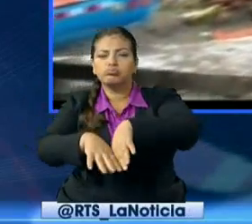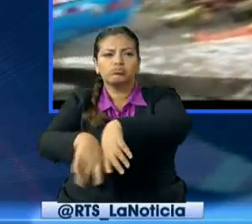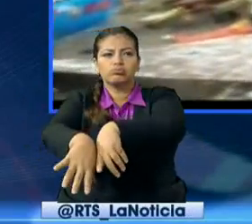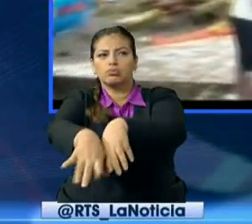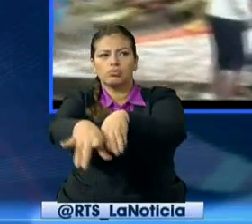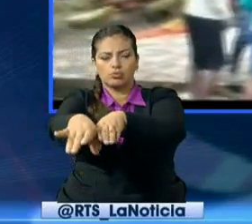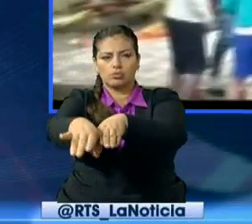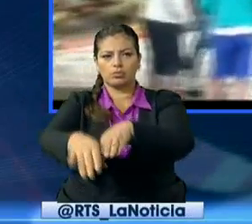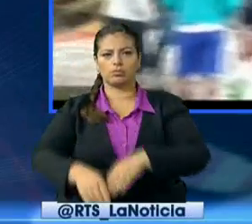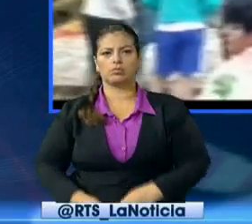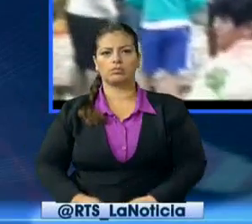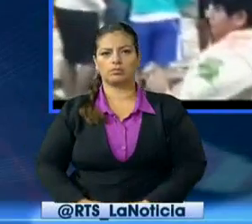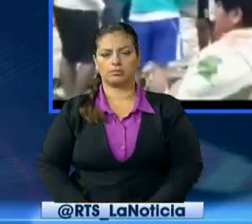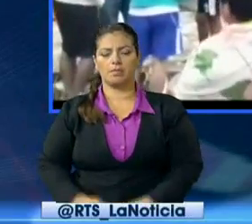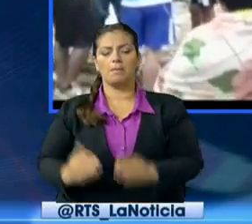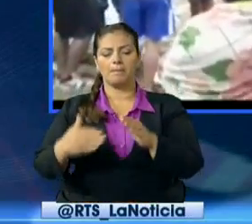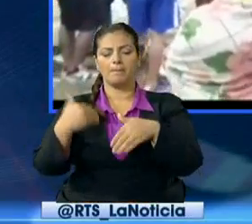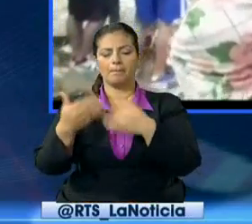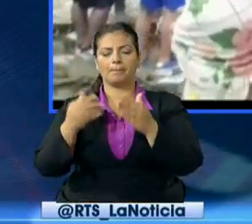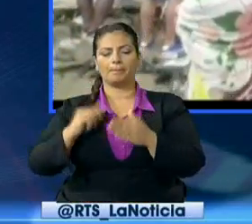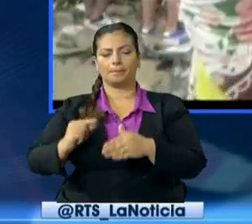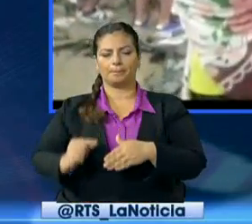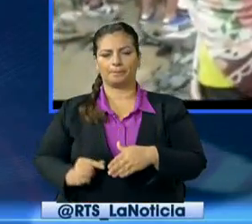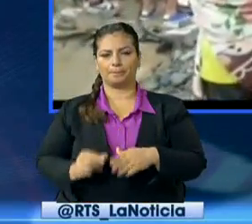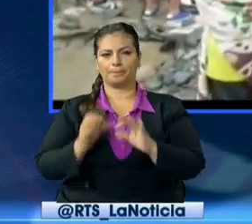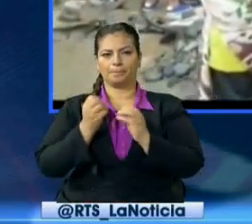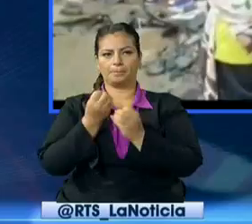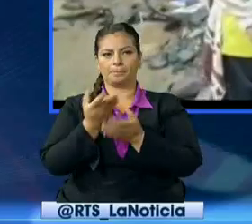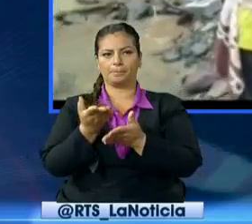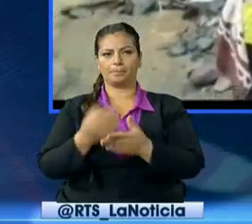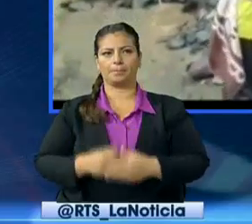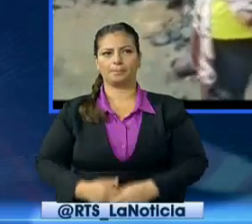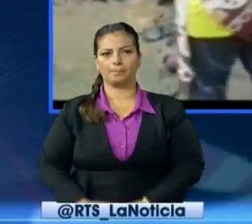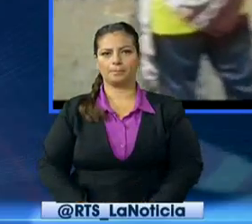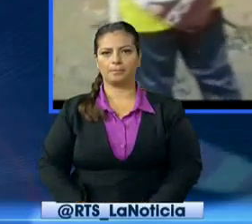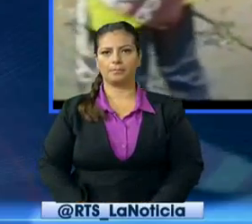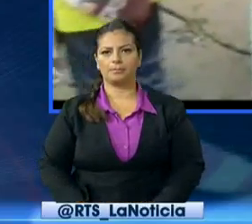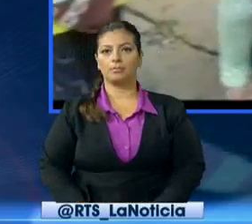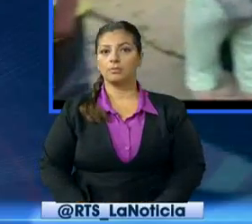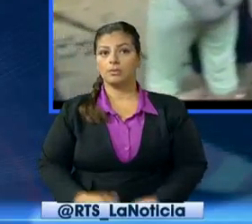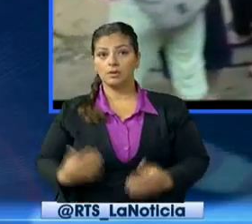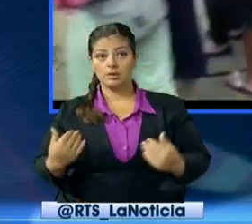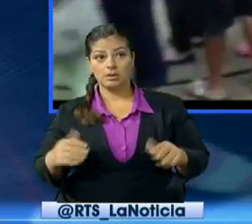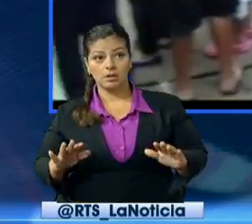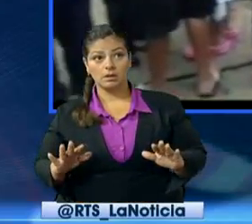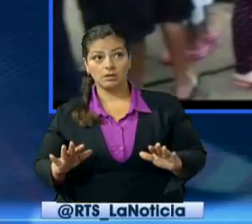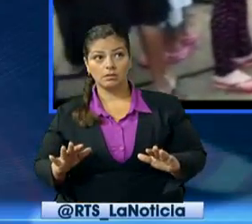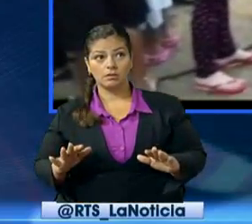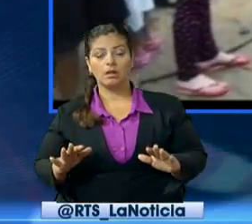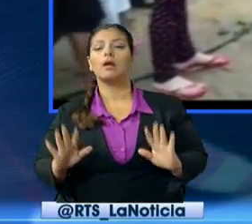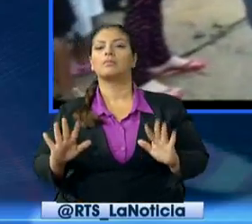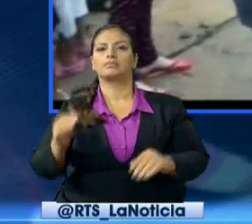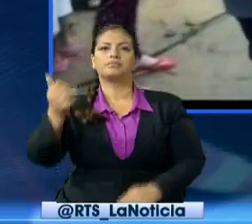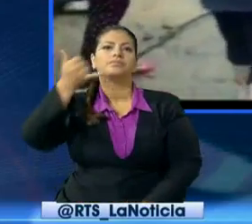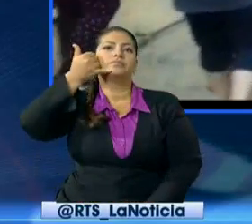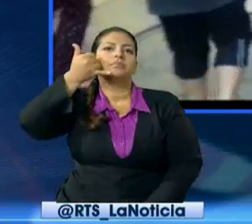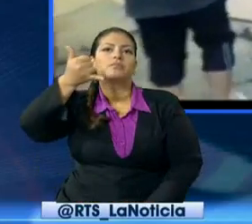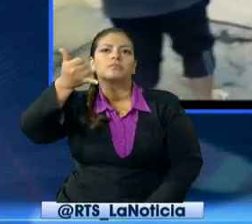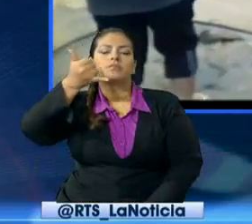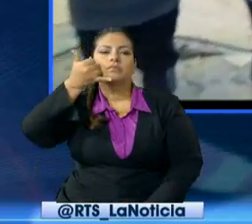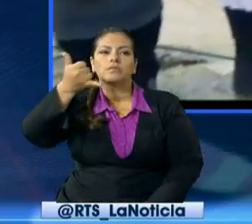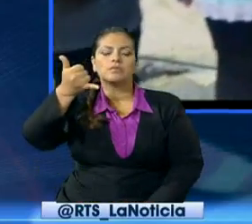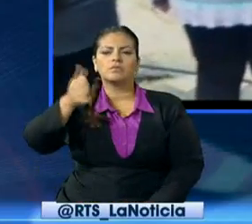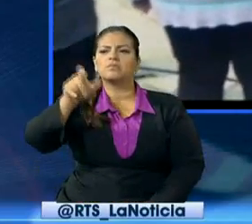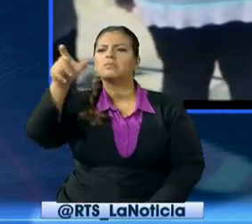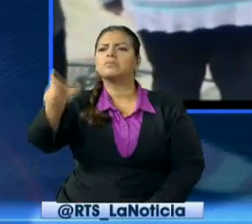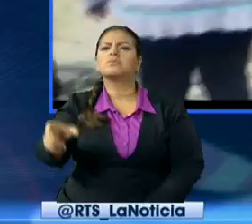Ayuriquín. Más adelante estaremos con detalles de esta información. Ya está, ya está la llamada telefónica, ok, ¿con quién estamos allá?